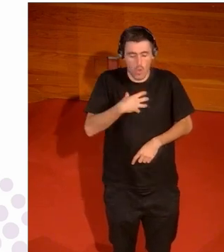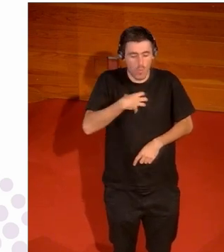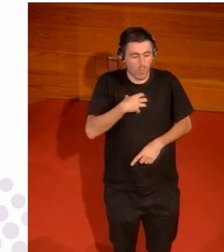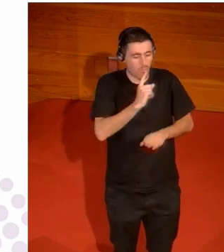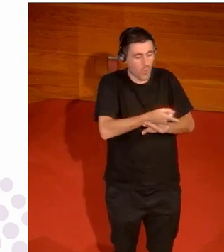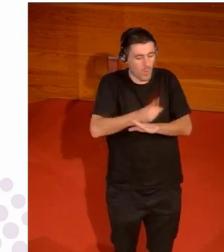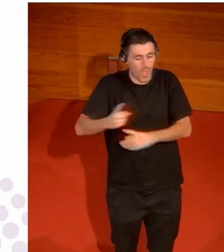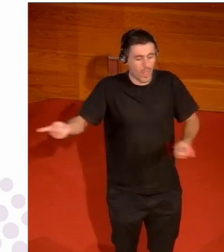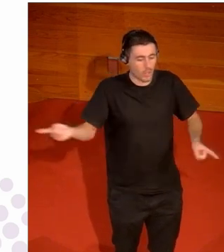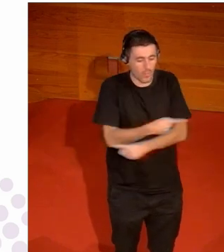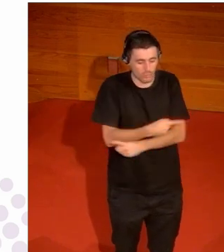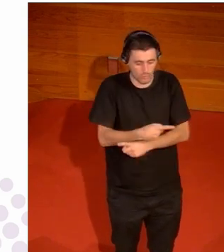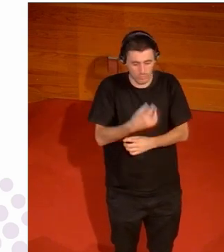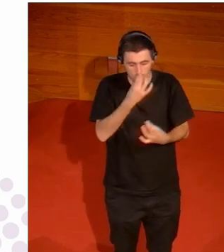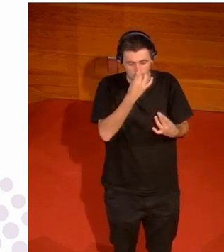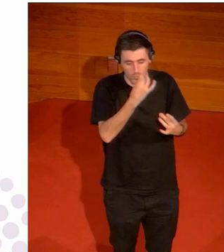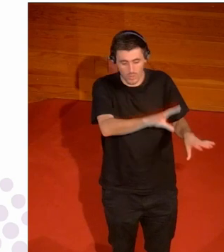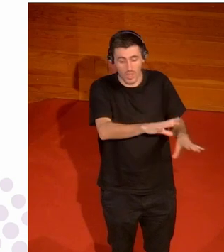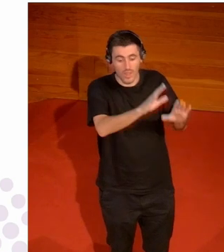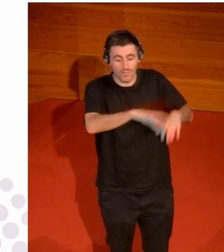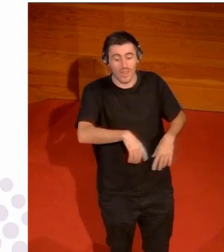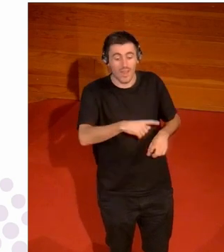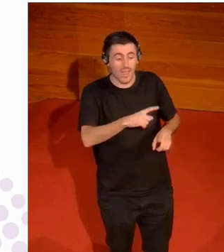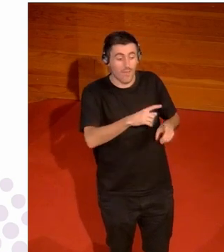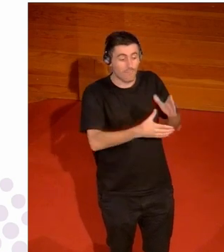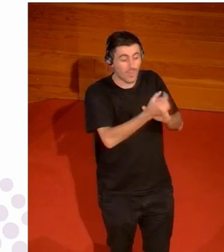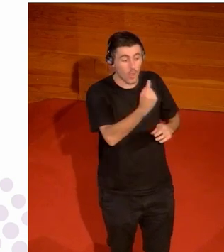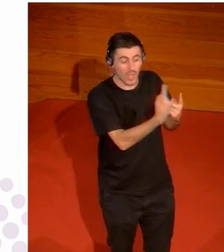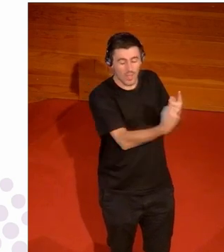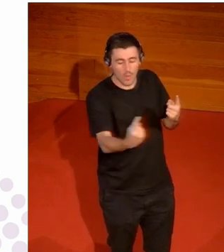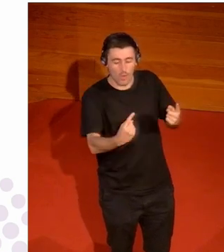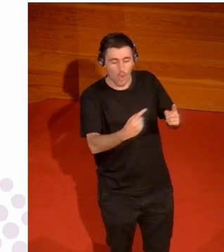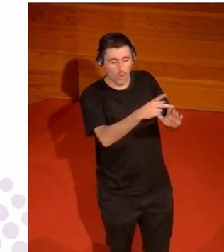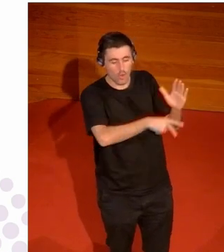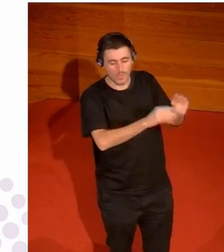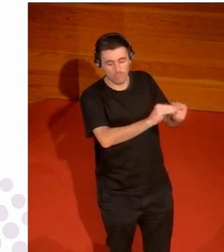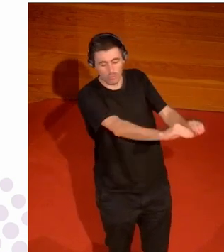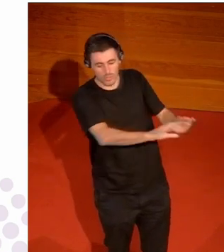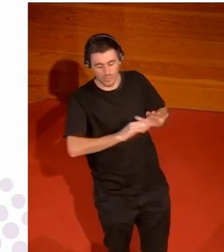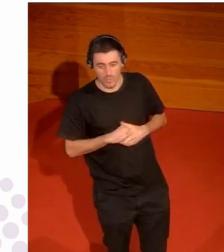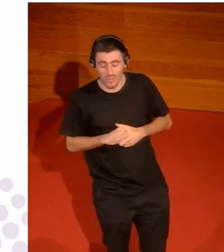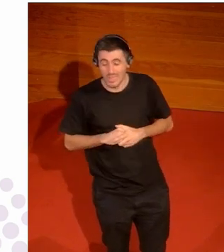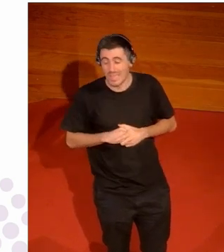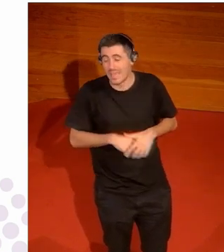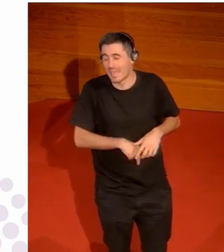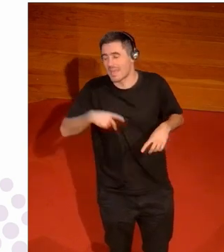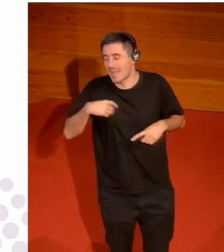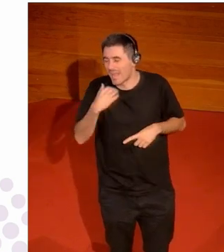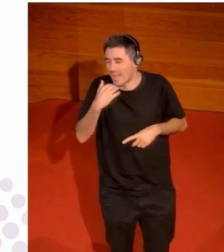para vosotros y entonces ahora cada federación regula en general casi todos regulan